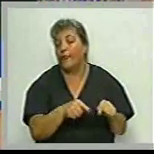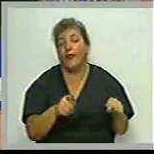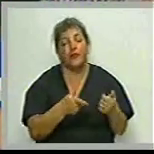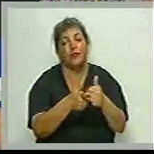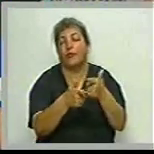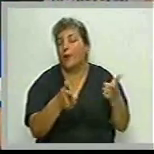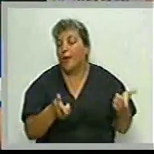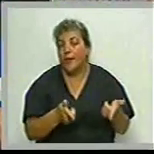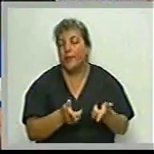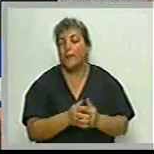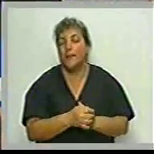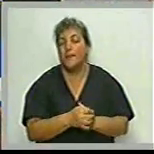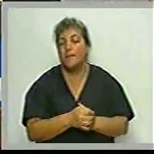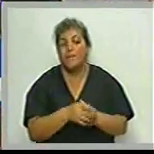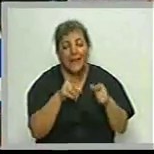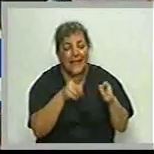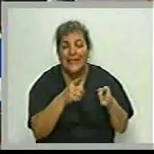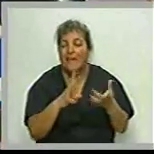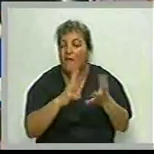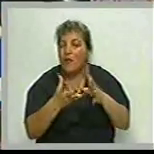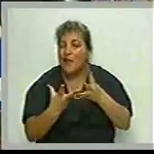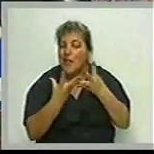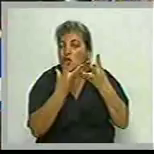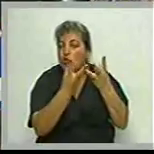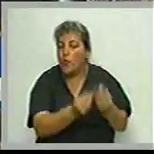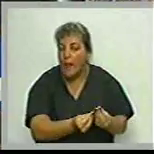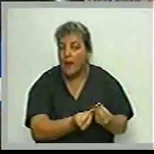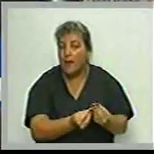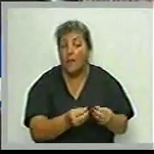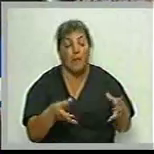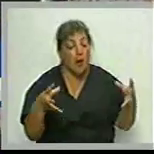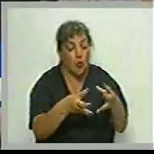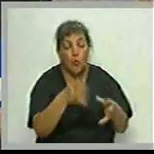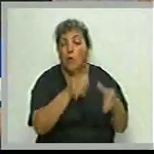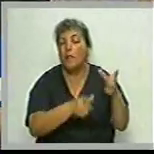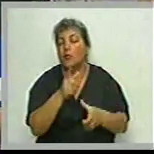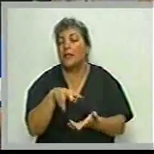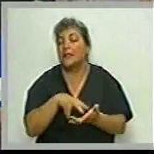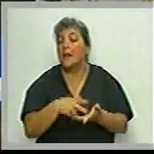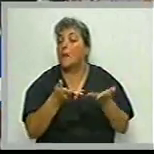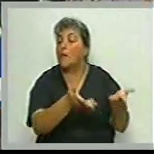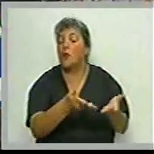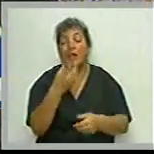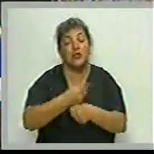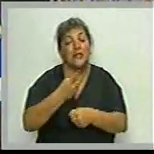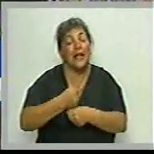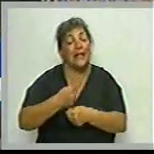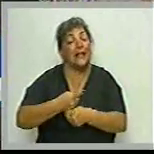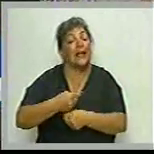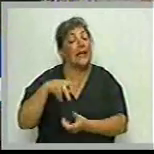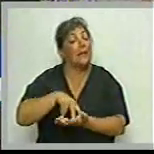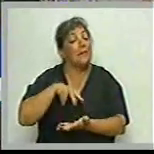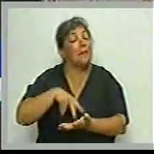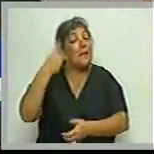ese paliativo que debe haber para el conjunto de los salteños. Por eso Salta es una de las principales